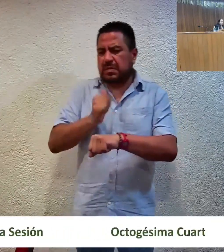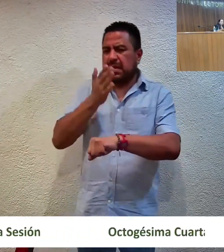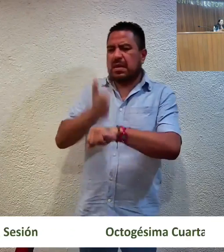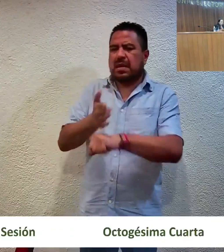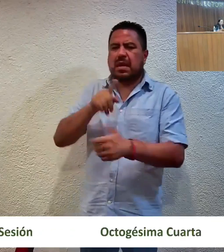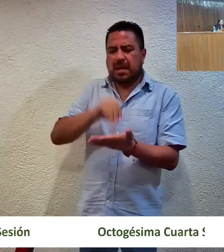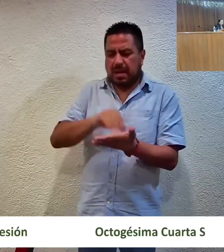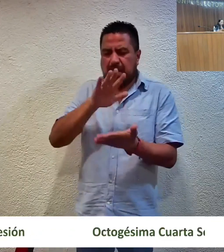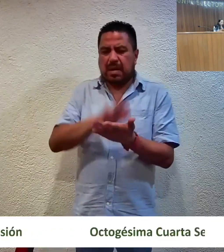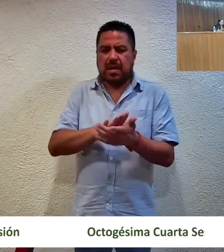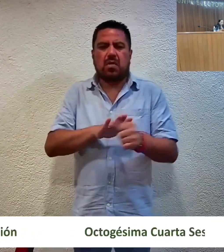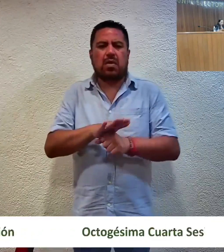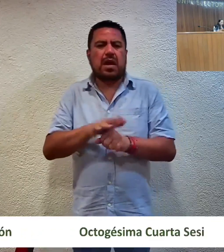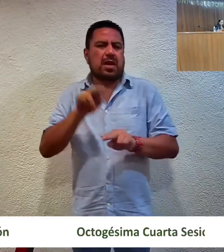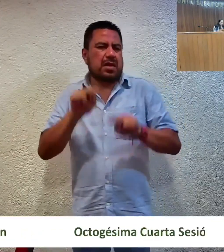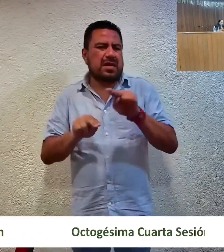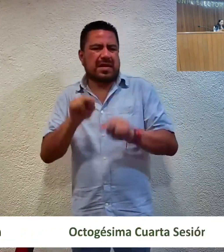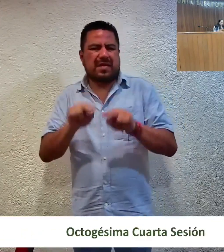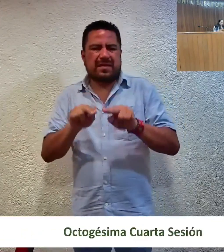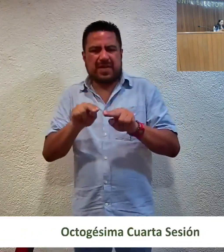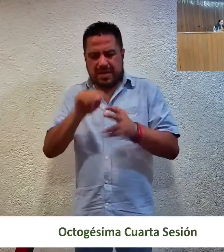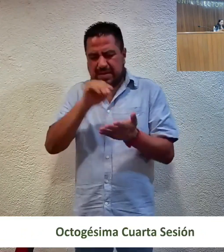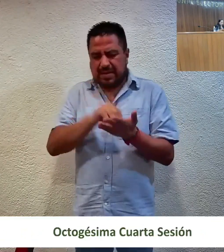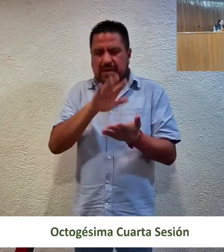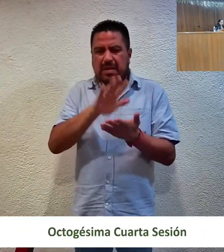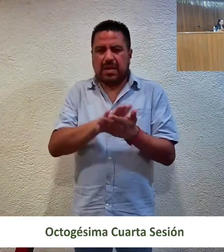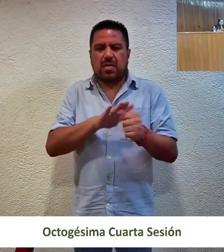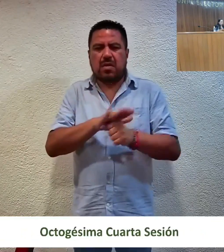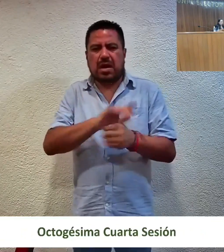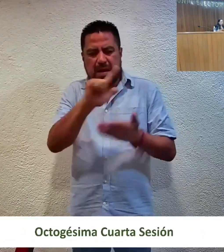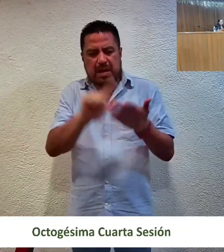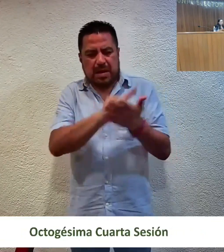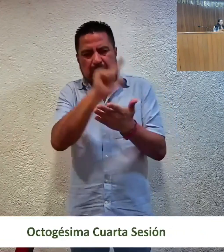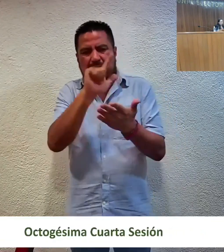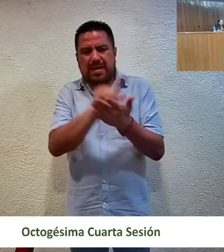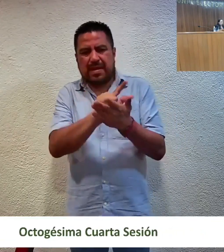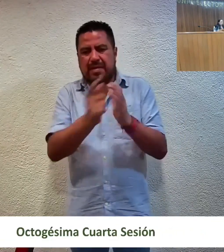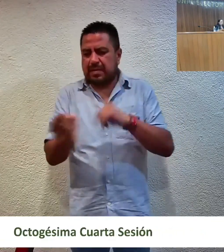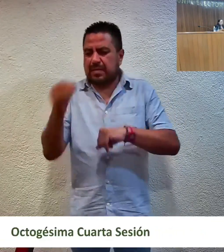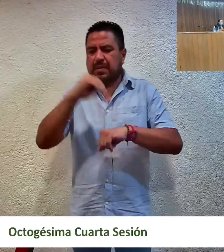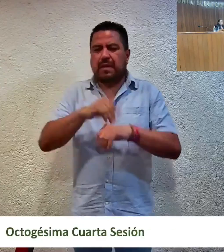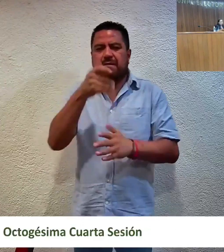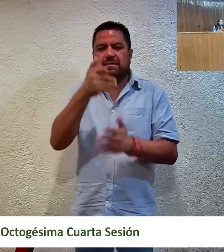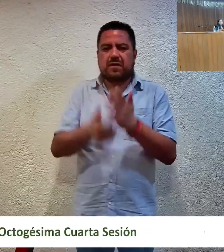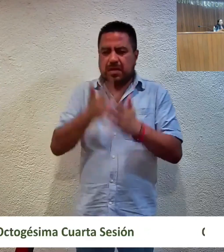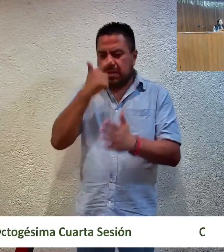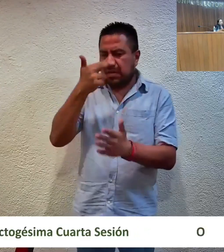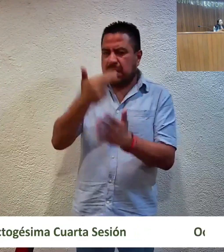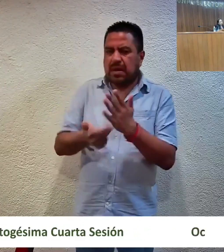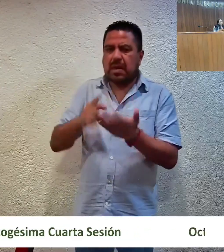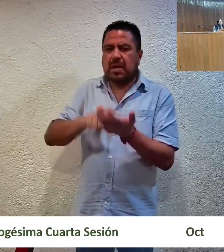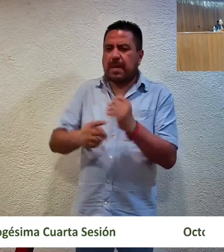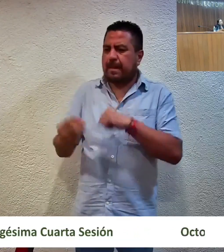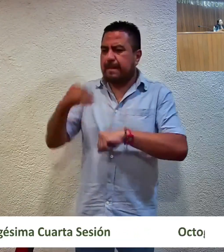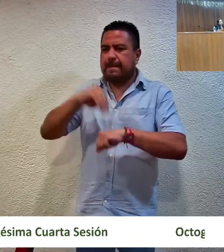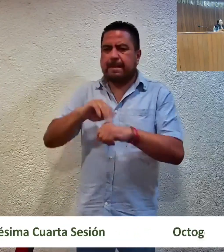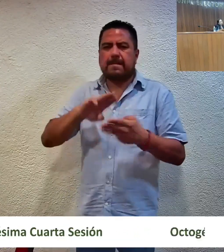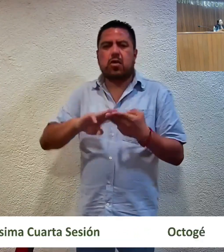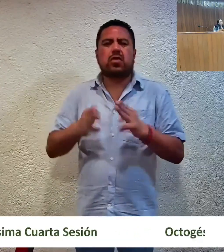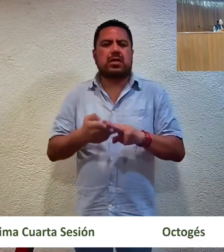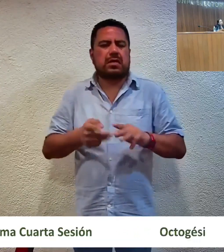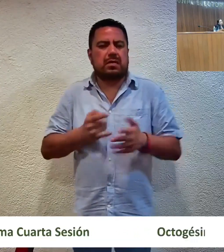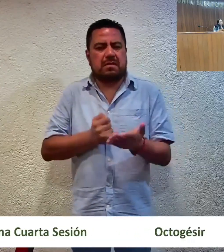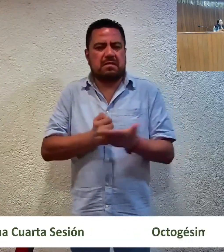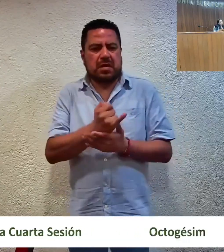decretó a los parámetros establecidos en las disposiciones legales aplicables, incumpliendo con su deber de fundar y motivar su